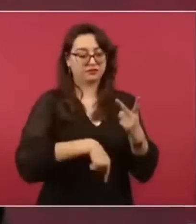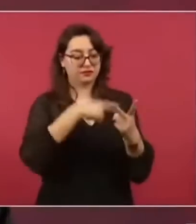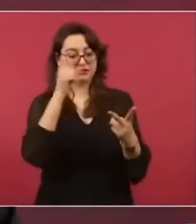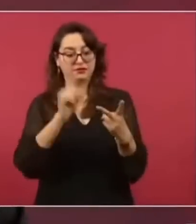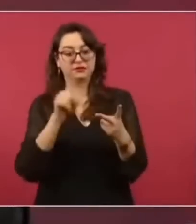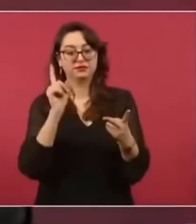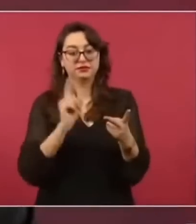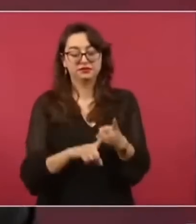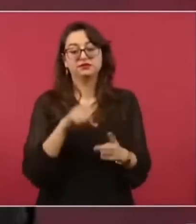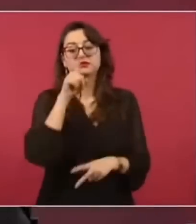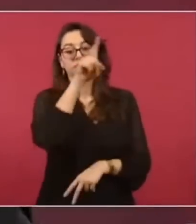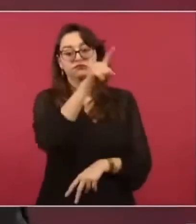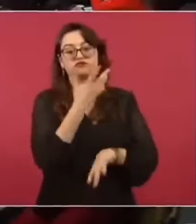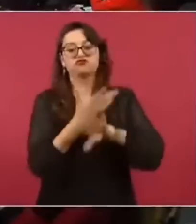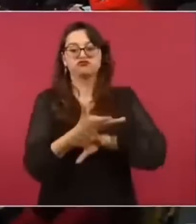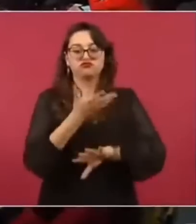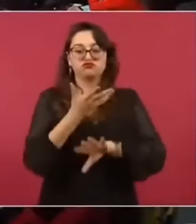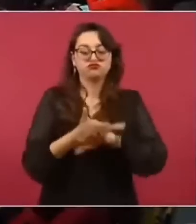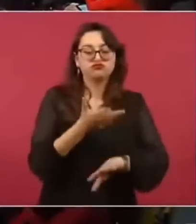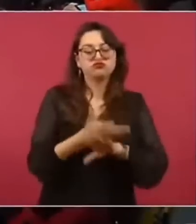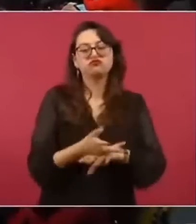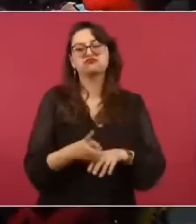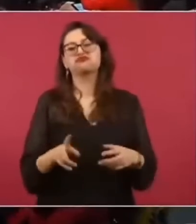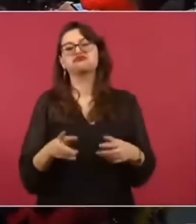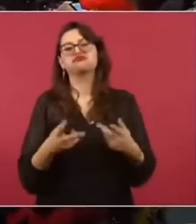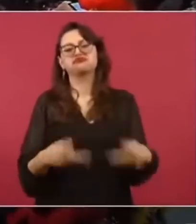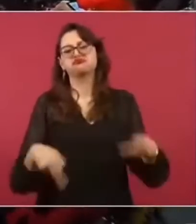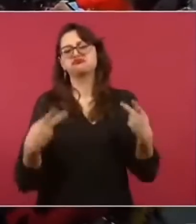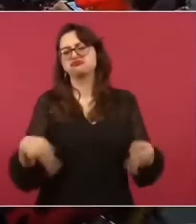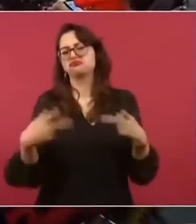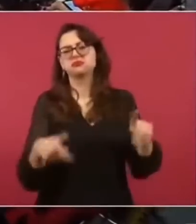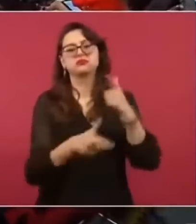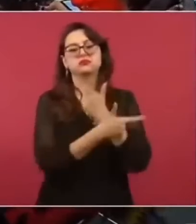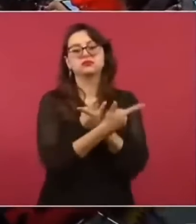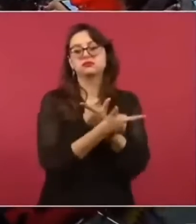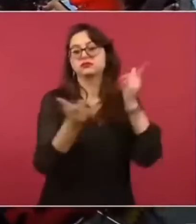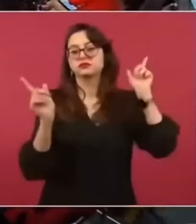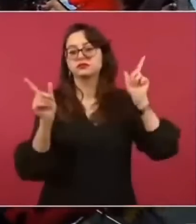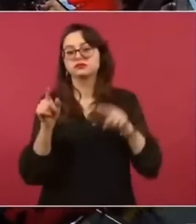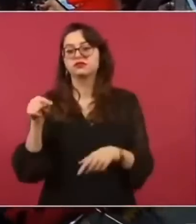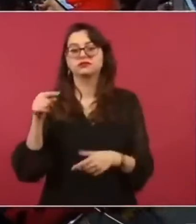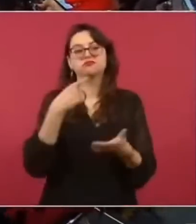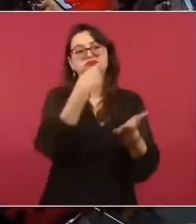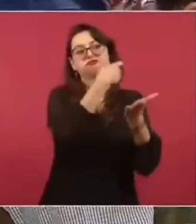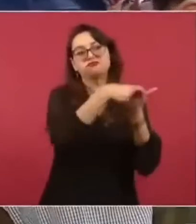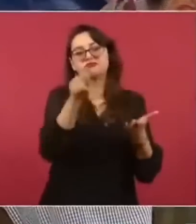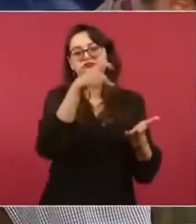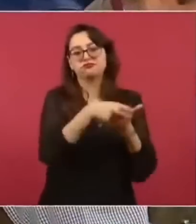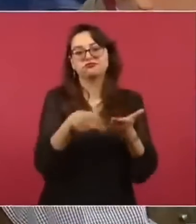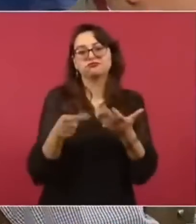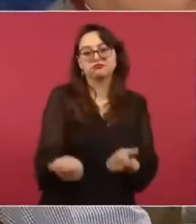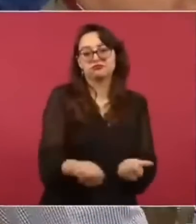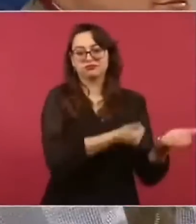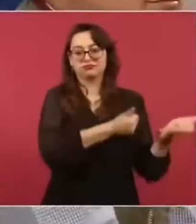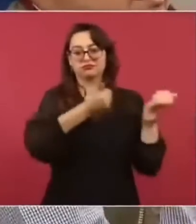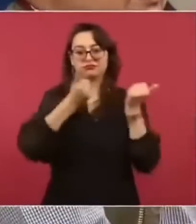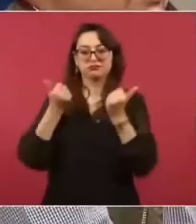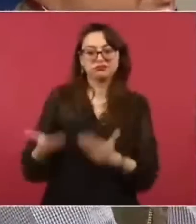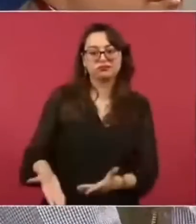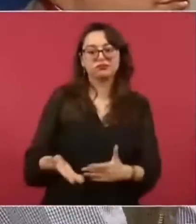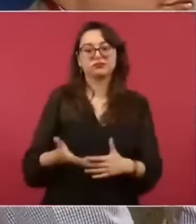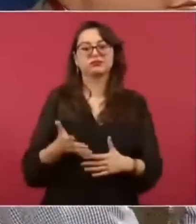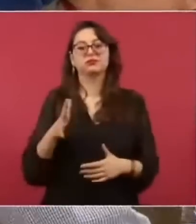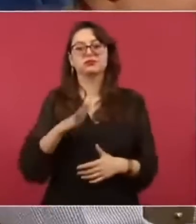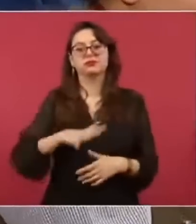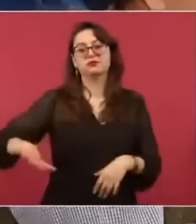muchas armas que encontramos aquí en México relacionadas a delincuencia y que principalmente están en Arizona